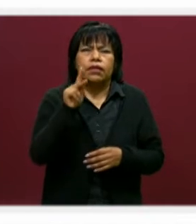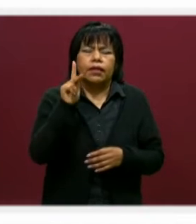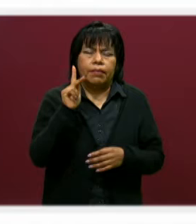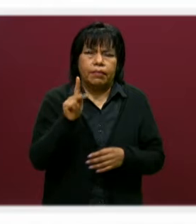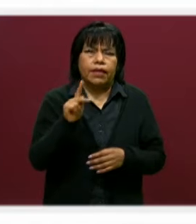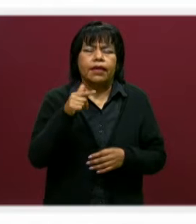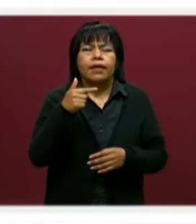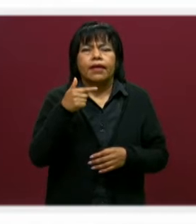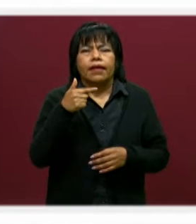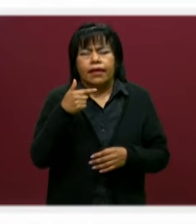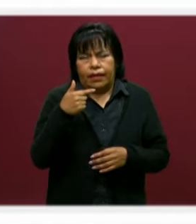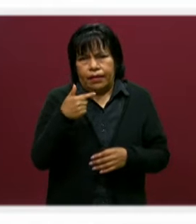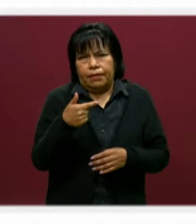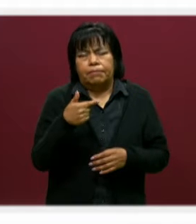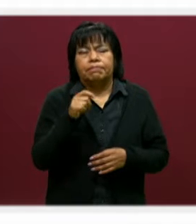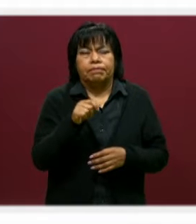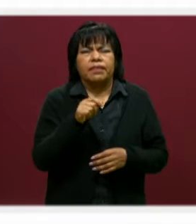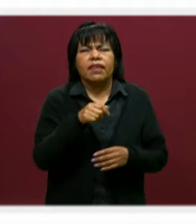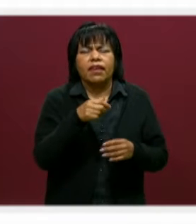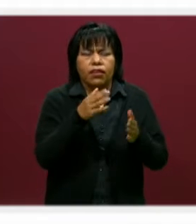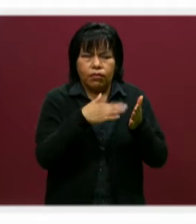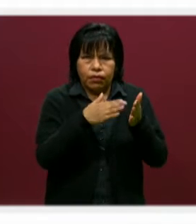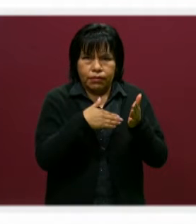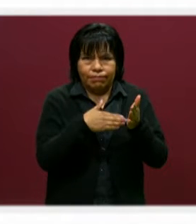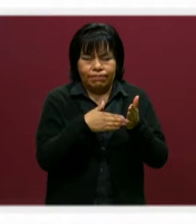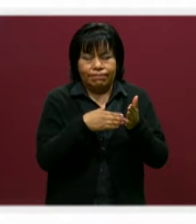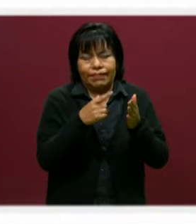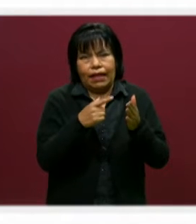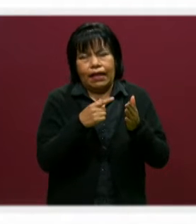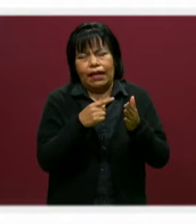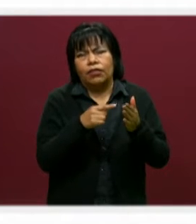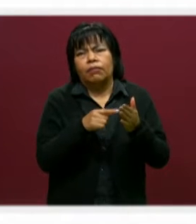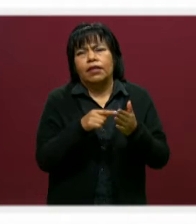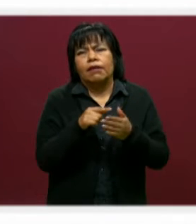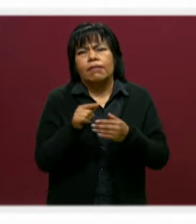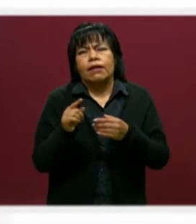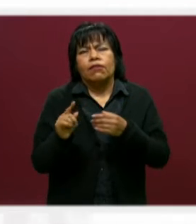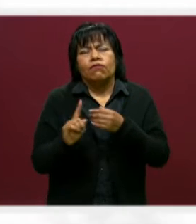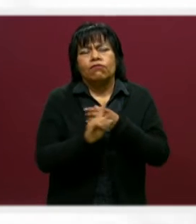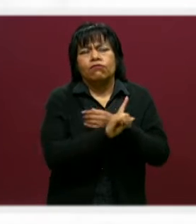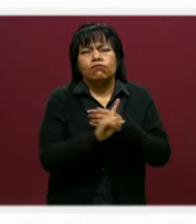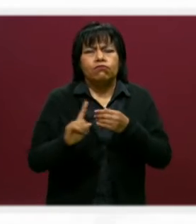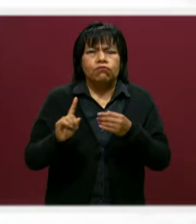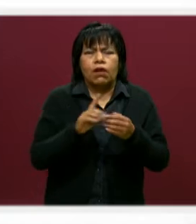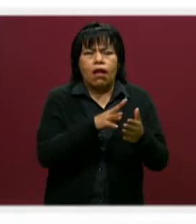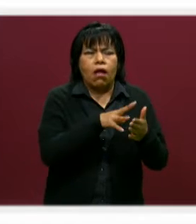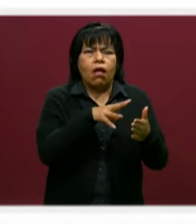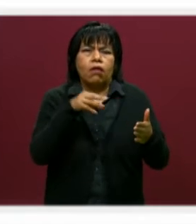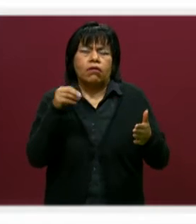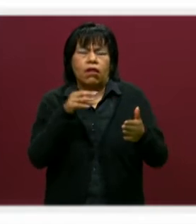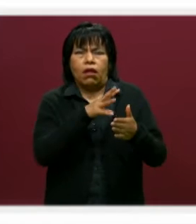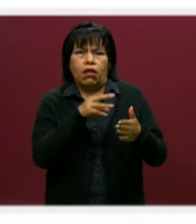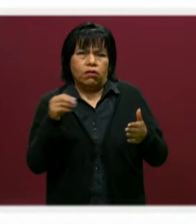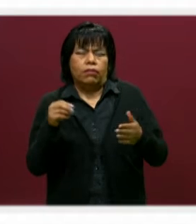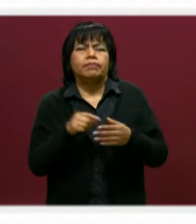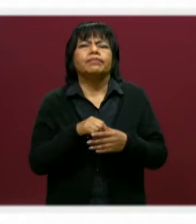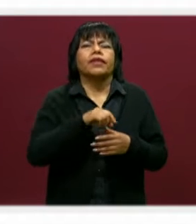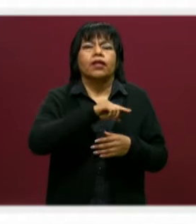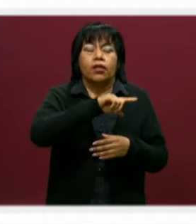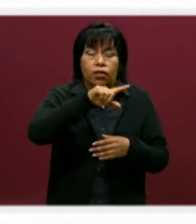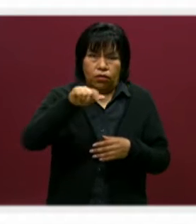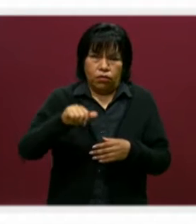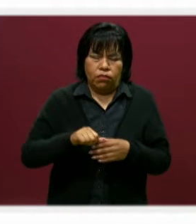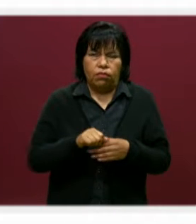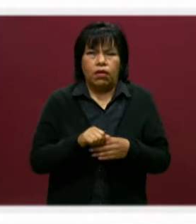y estos documentos hay que escanearlos en archivo PDF y para subirlos al momento